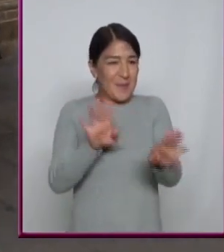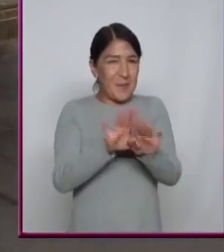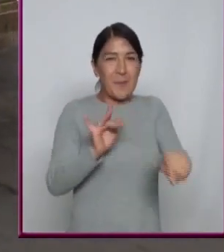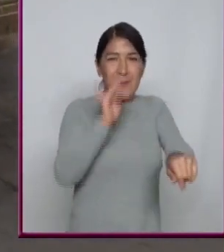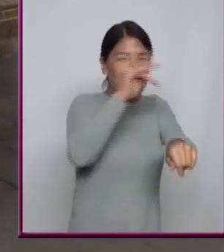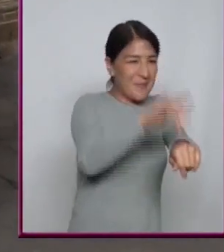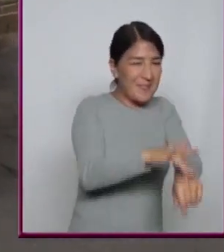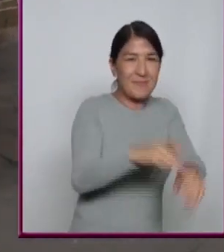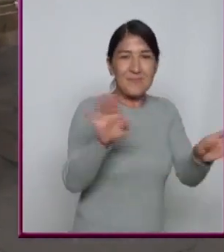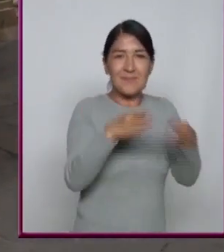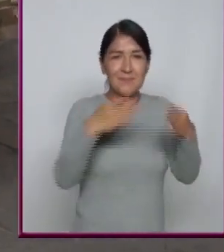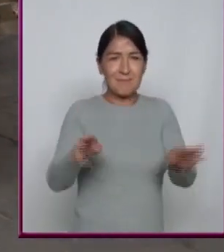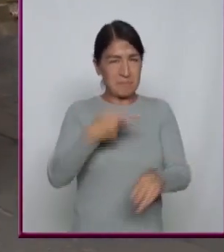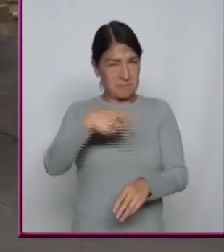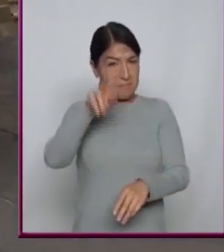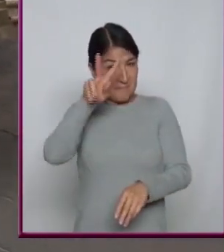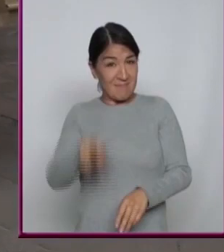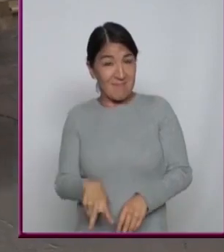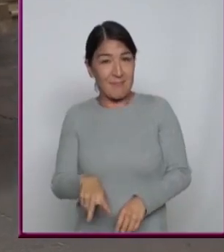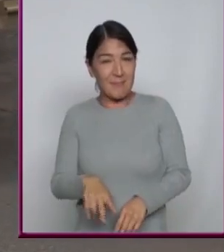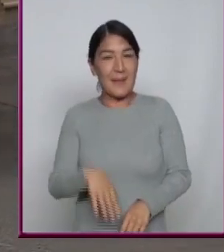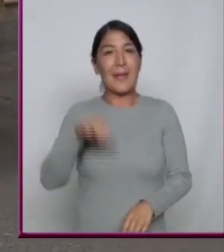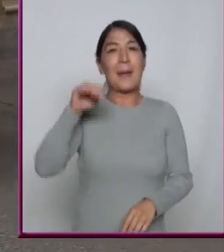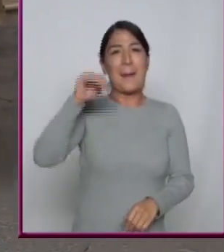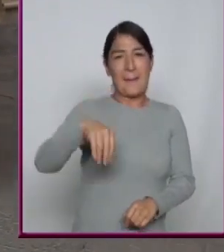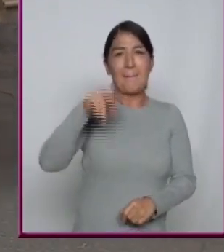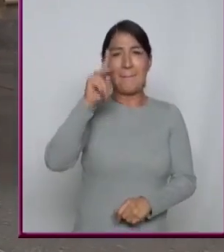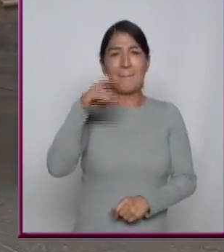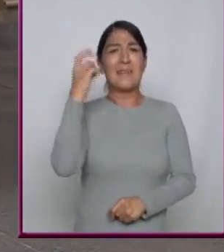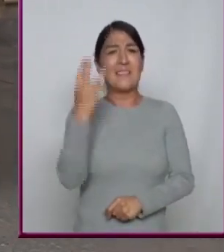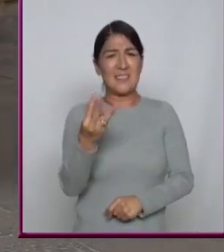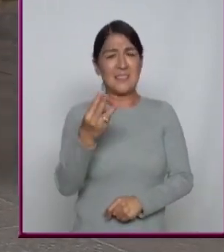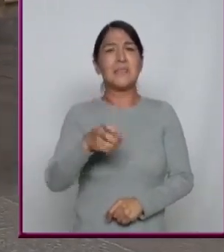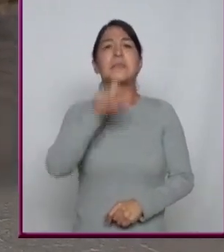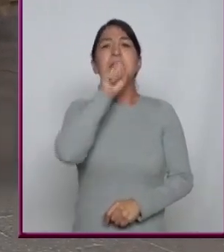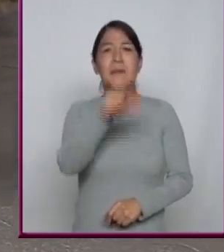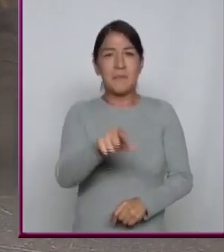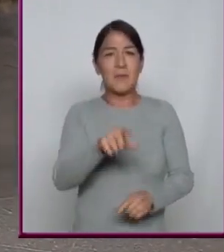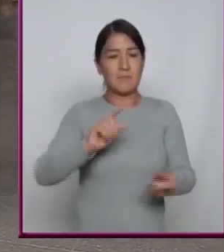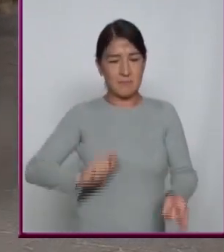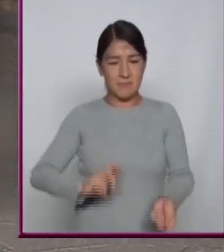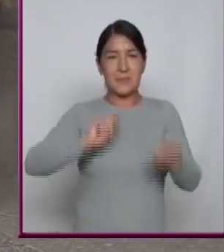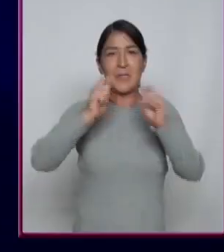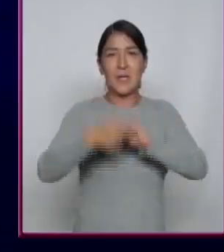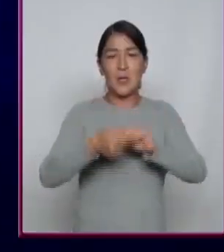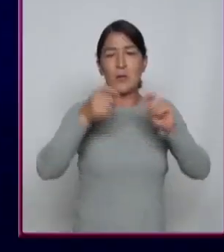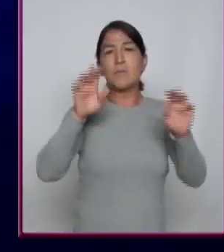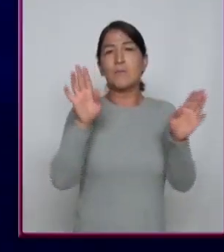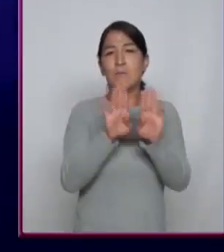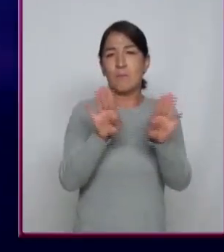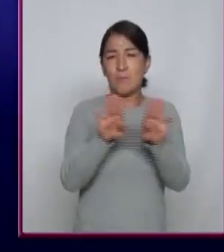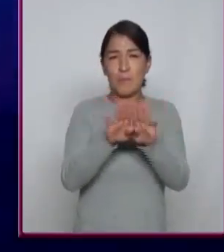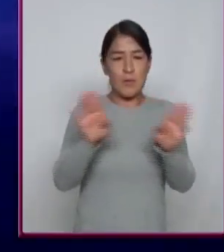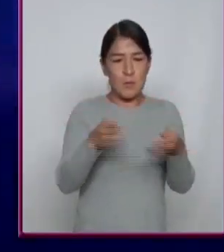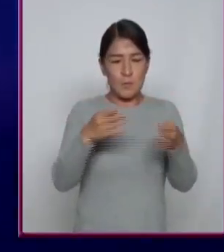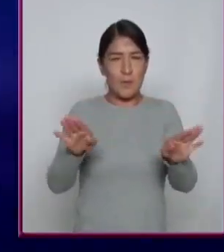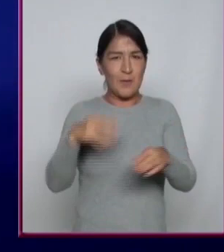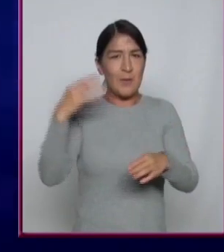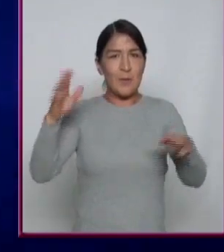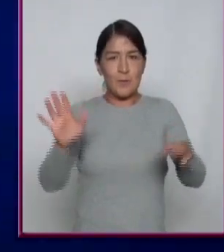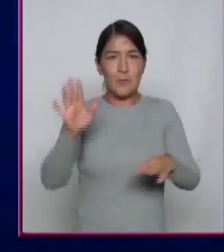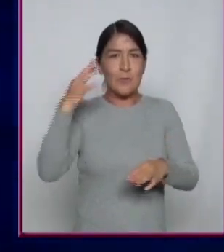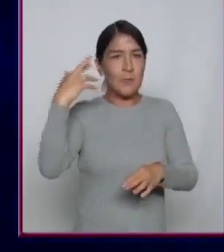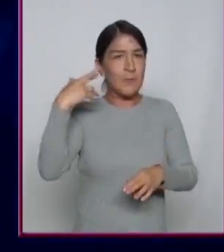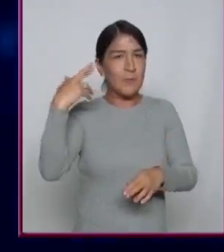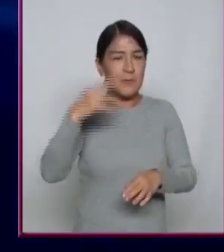realmente Es así El MP3 Convierte el sonido La onda La sonido Pues En una onda